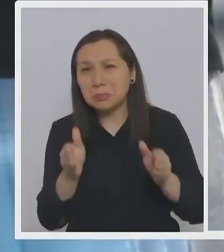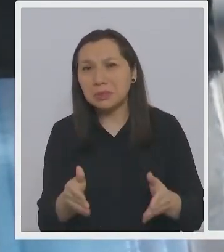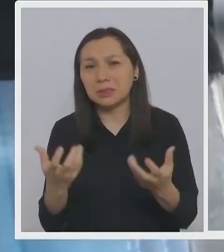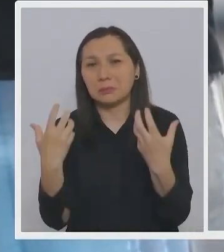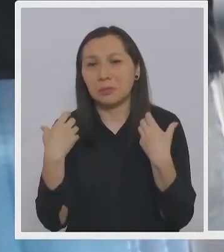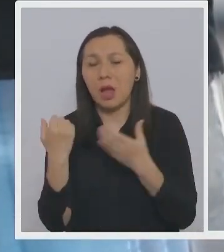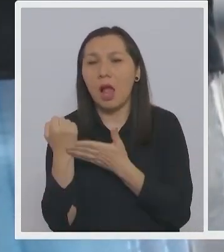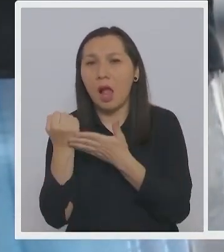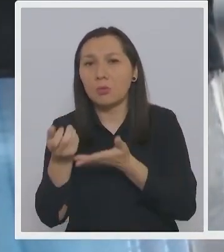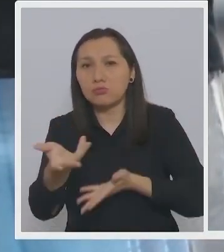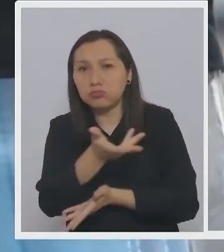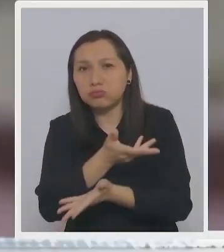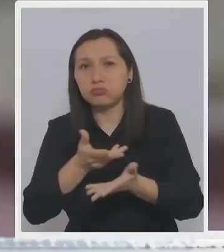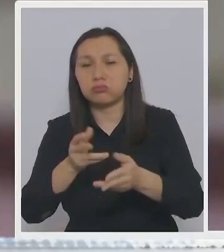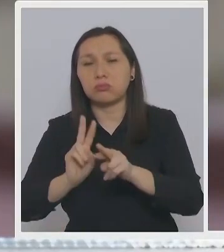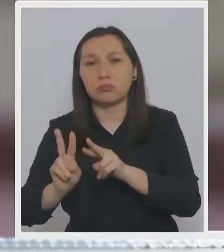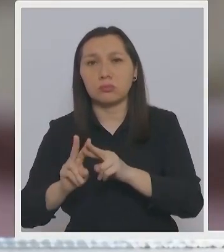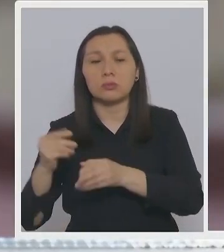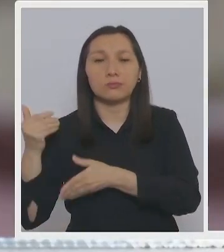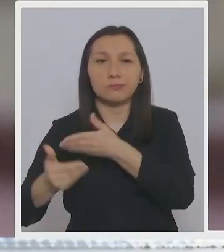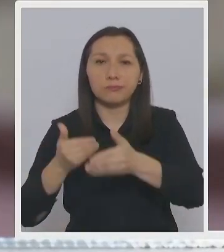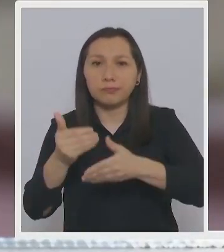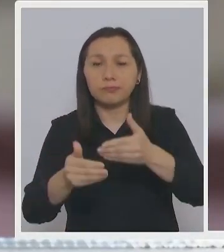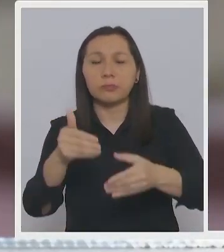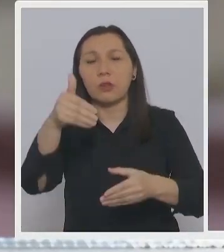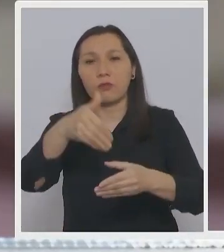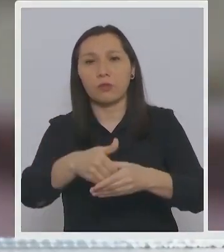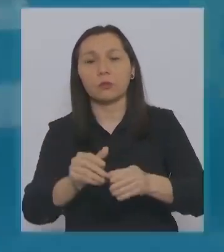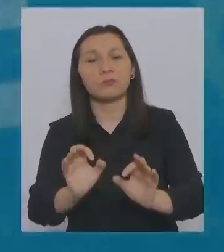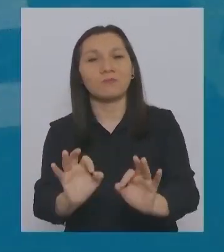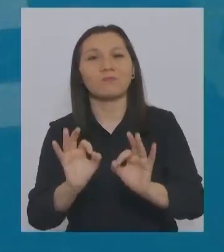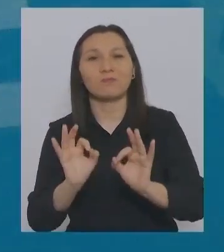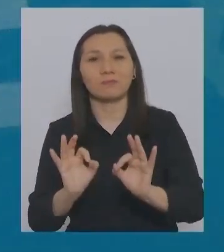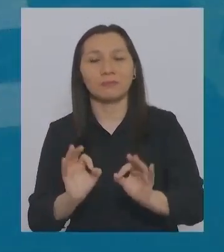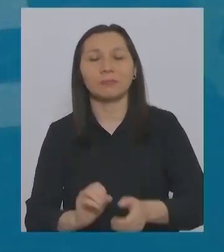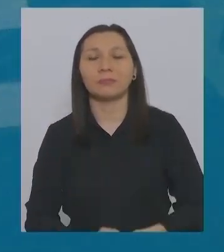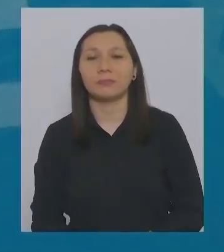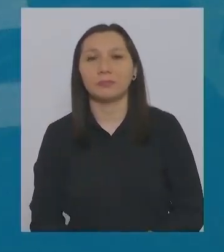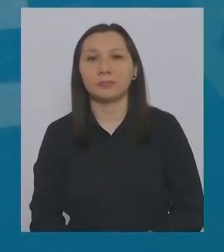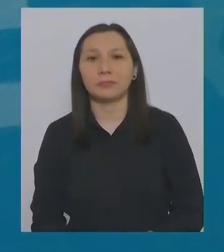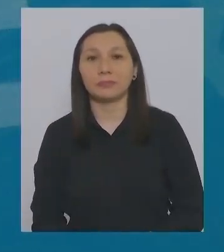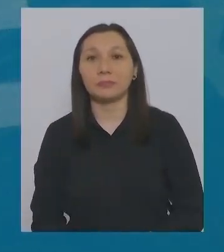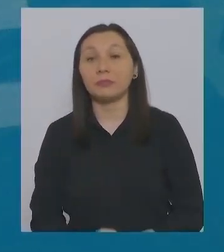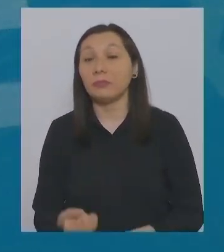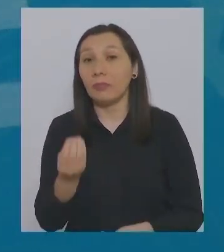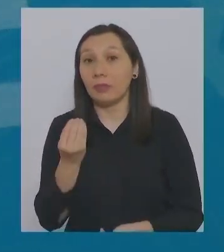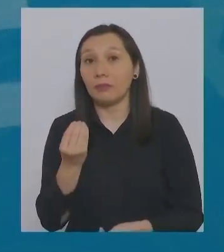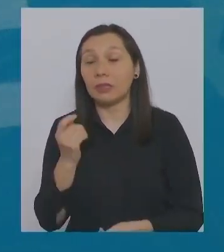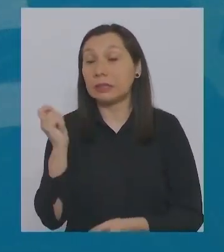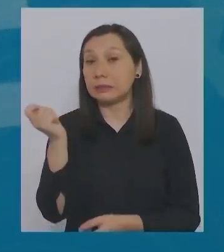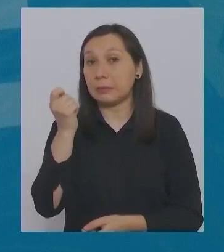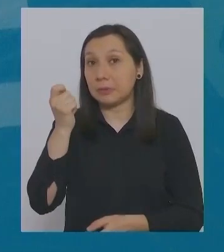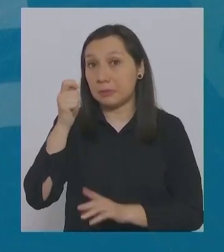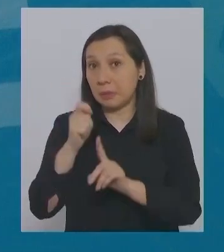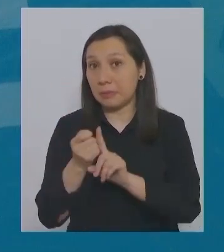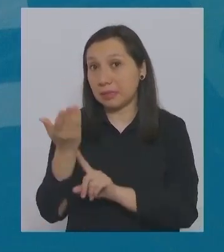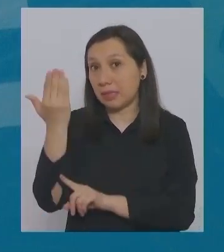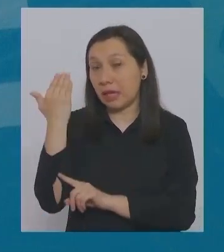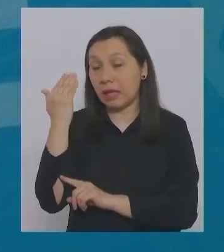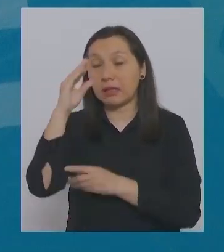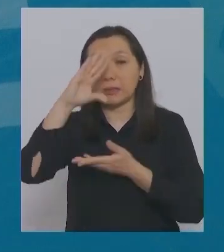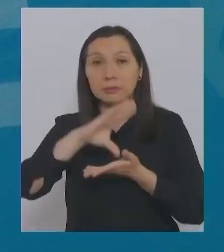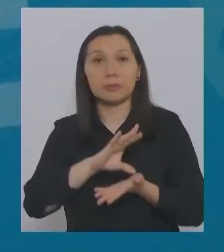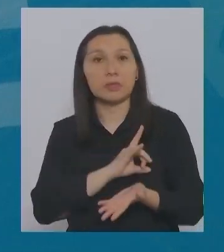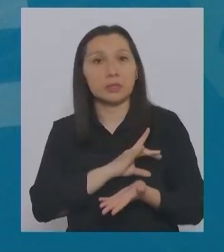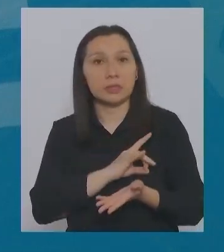a hacer que esta elección se realice en forma excepcional. Si bien desde septiembre nuestro país